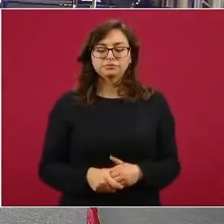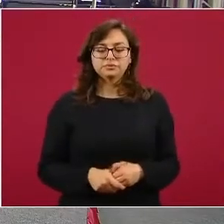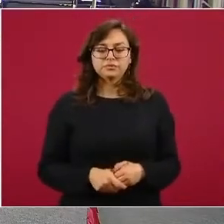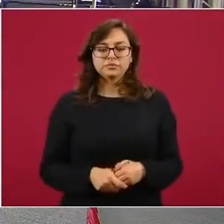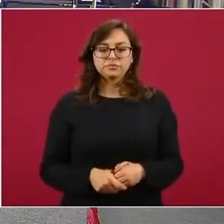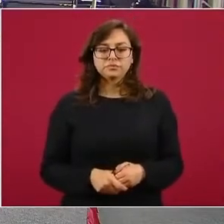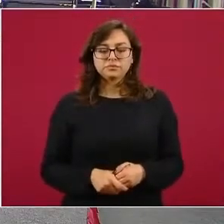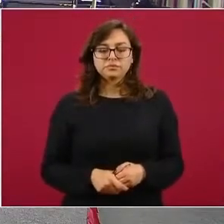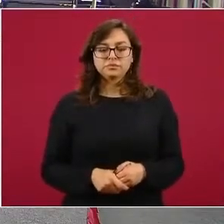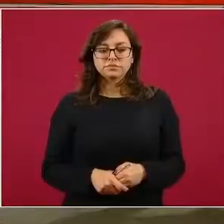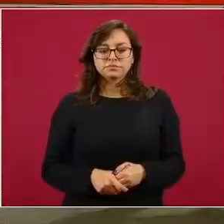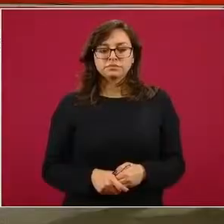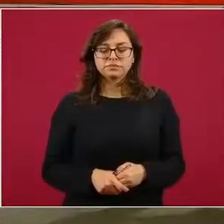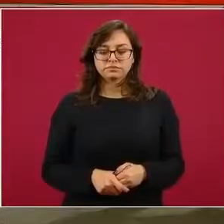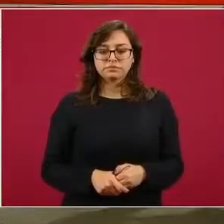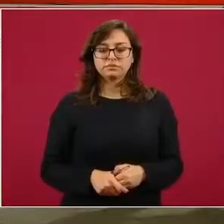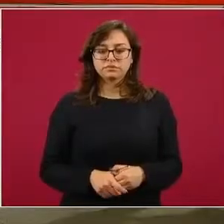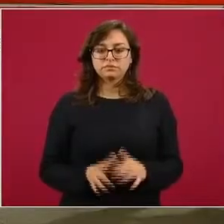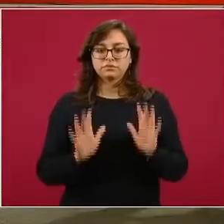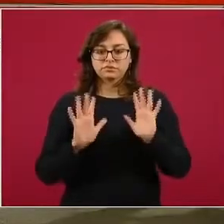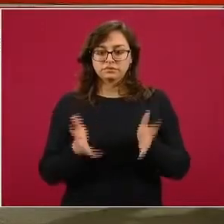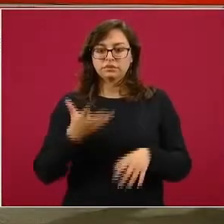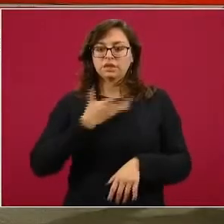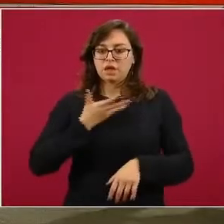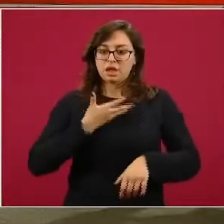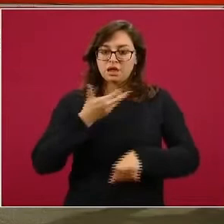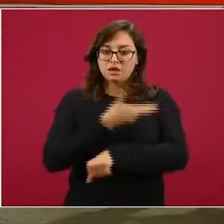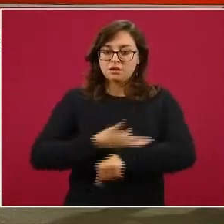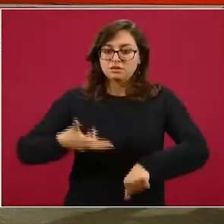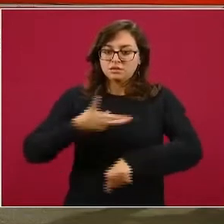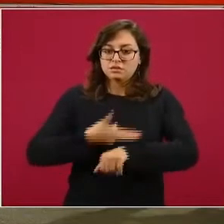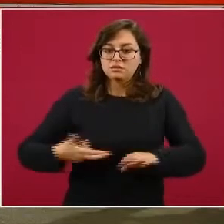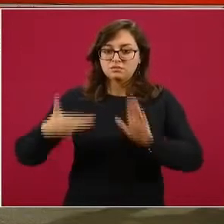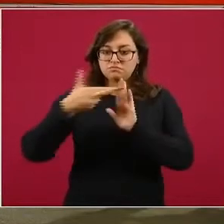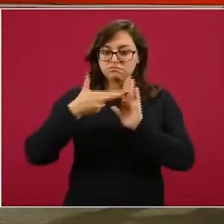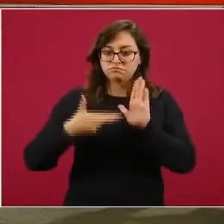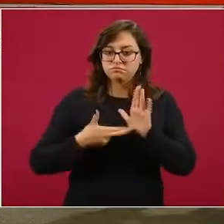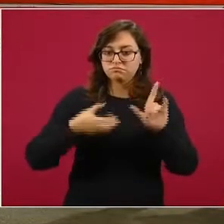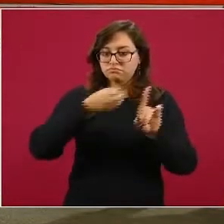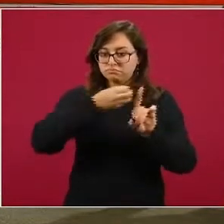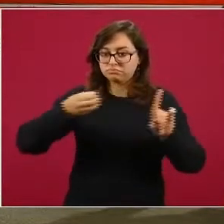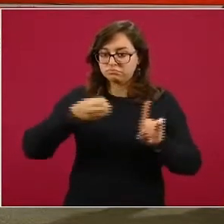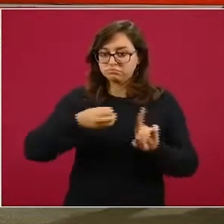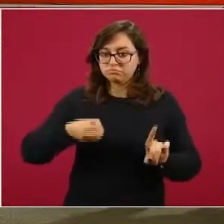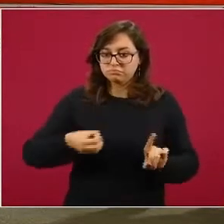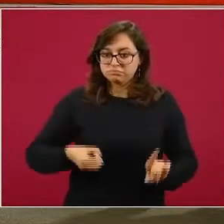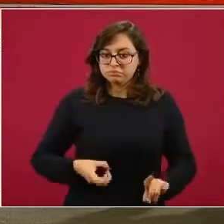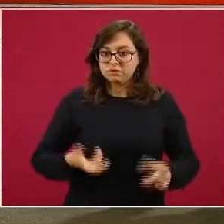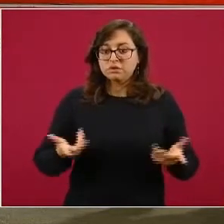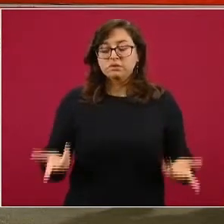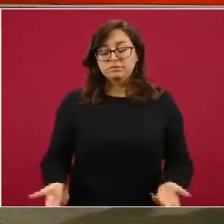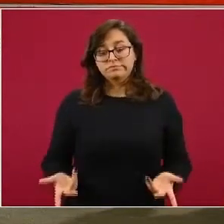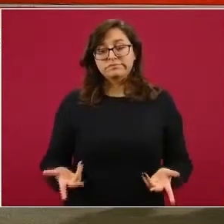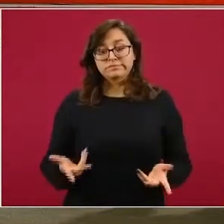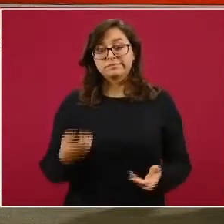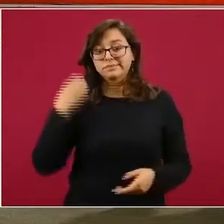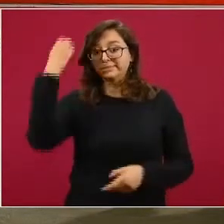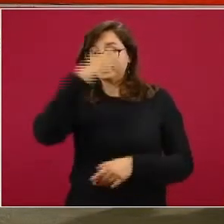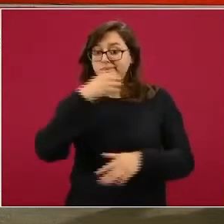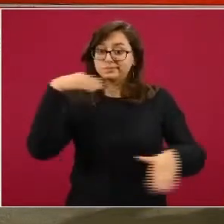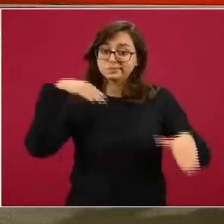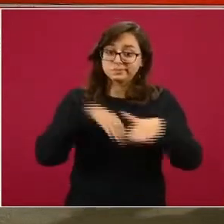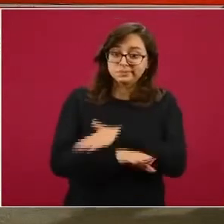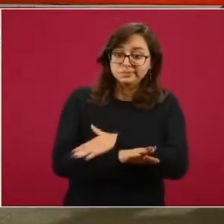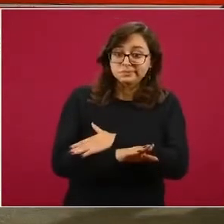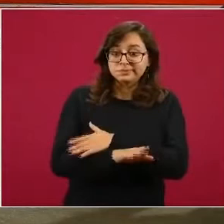Como comentábamos, hemos hecho un lineamiento en el cual se especifica que en la entrada de cada sede para aplicar el examen habrá un filtro. Si se